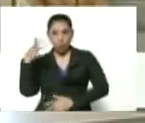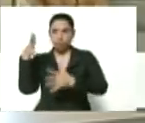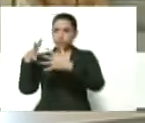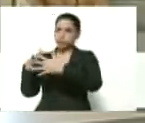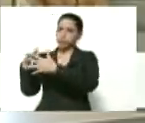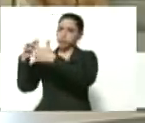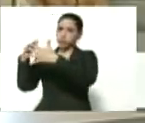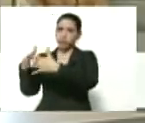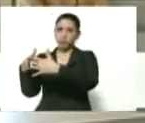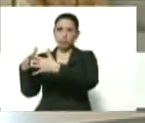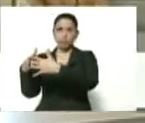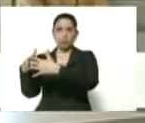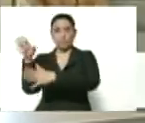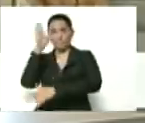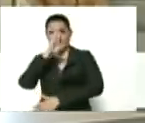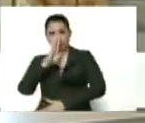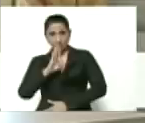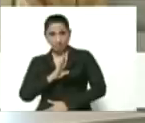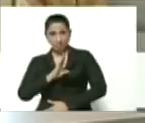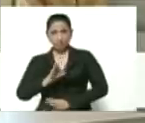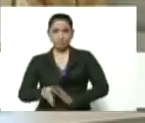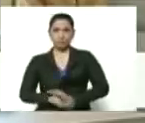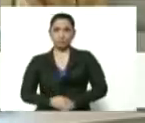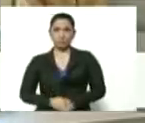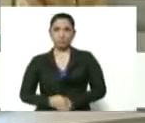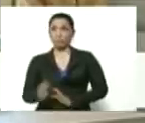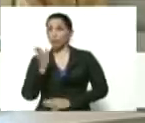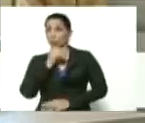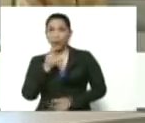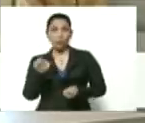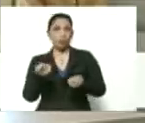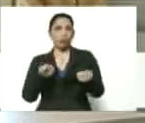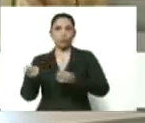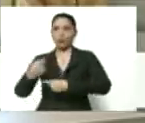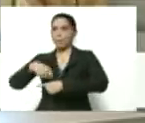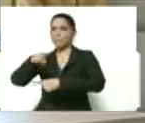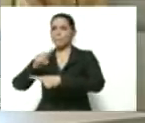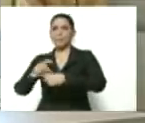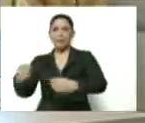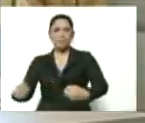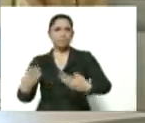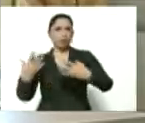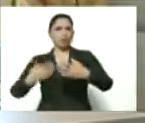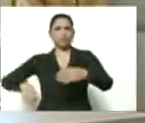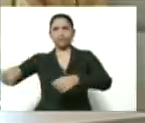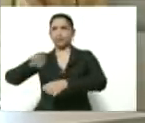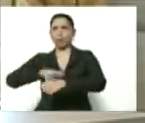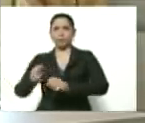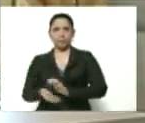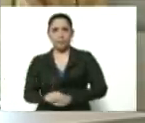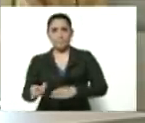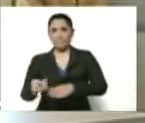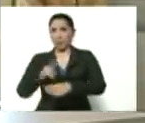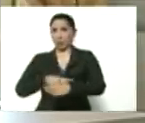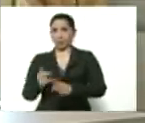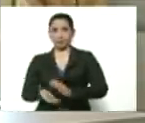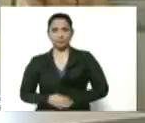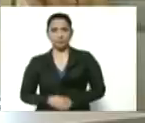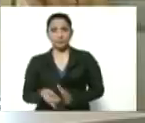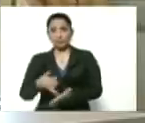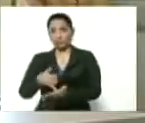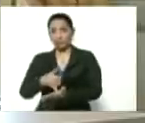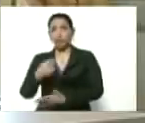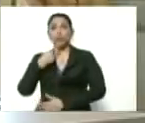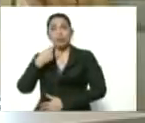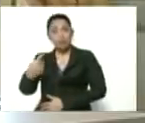Unidos, en Brasil. No han controlado el primer brote. Y están aflojando. Yo le digo